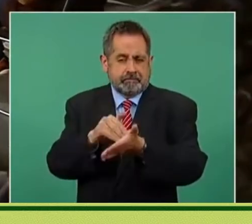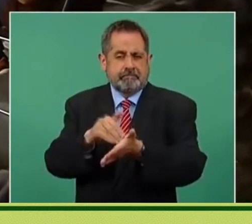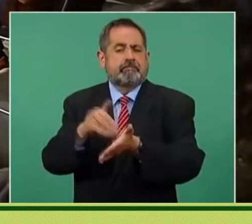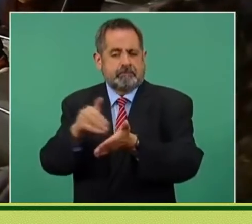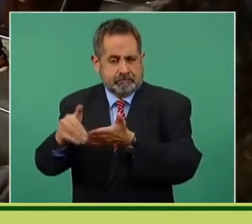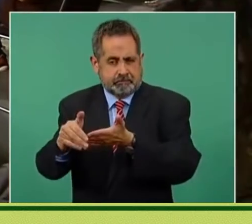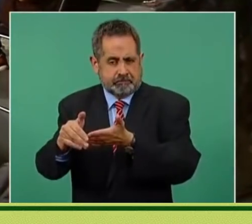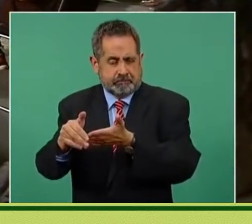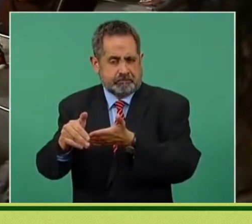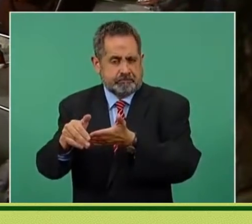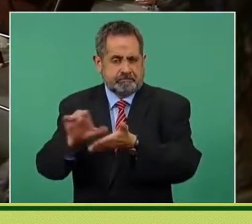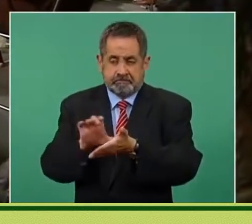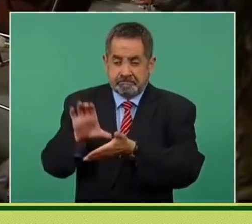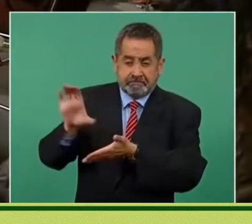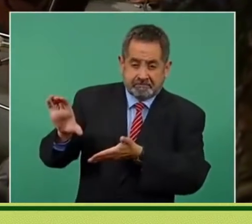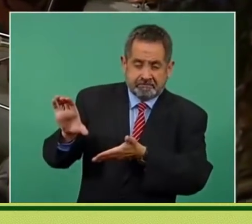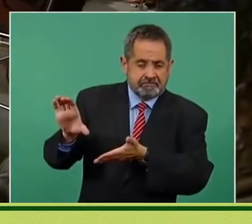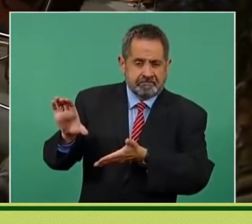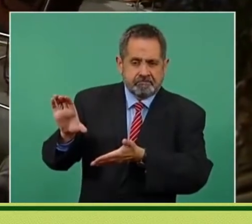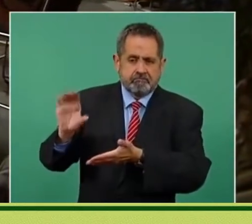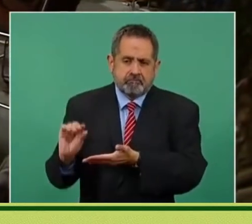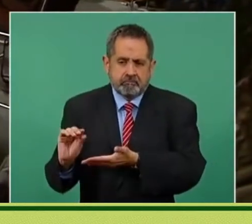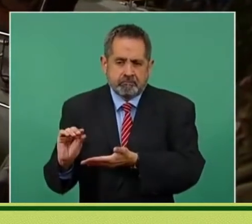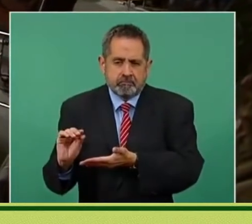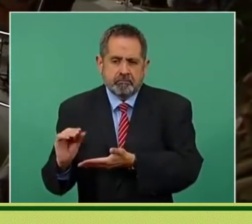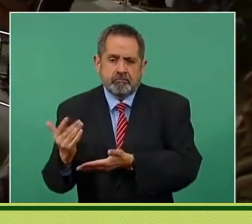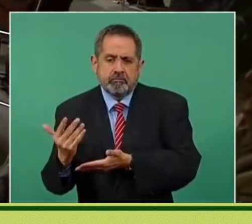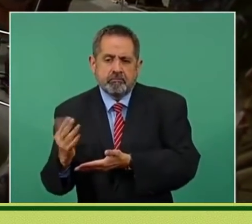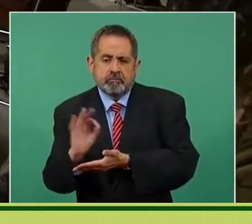le dejó 50.